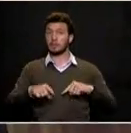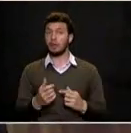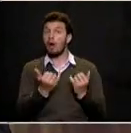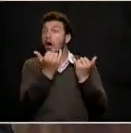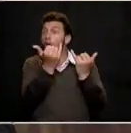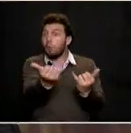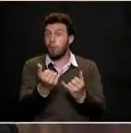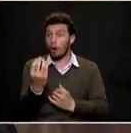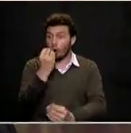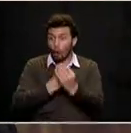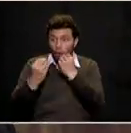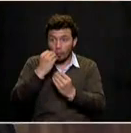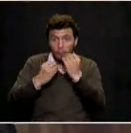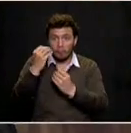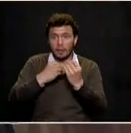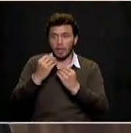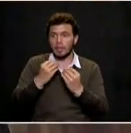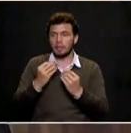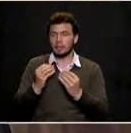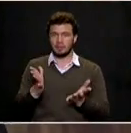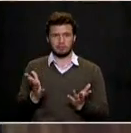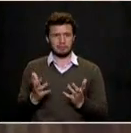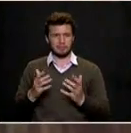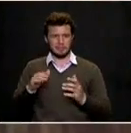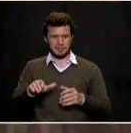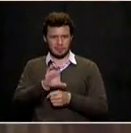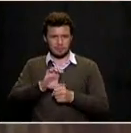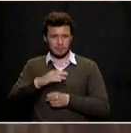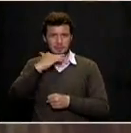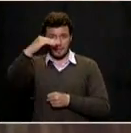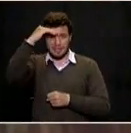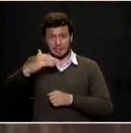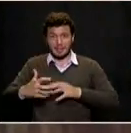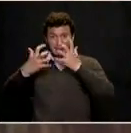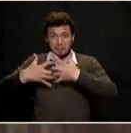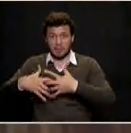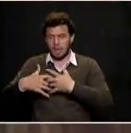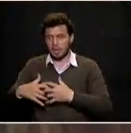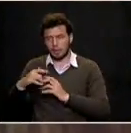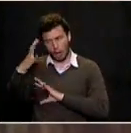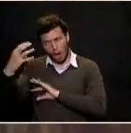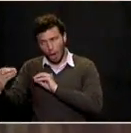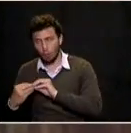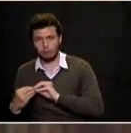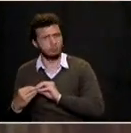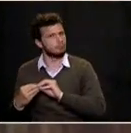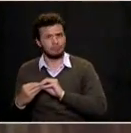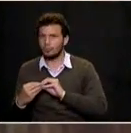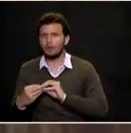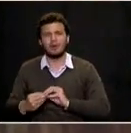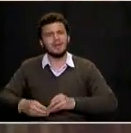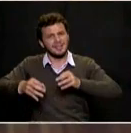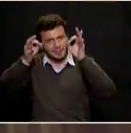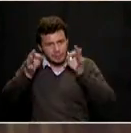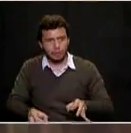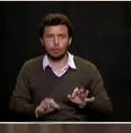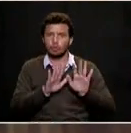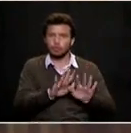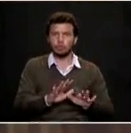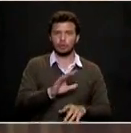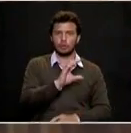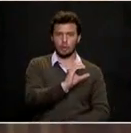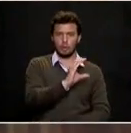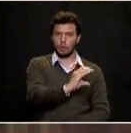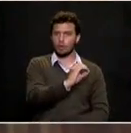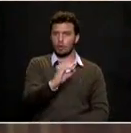negociado de dos o tres empresarios de la ciudad de Medellín o a nivel nacional. No. La alimentación debe estar en manos de cooperativas de las mismas